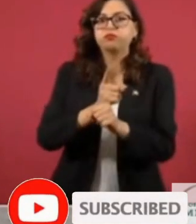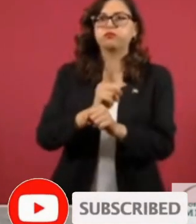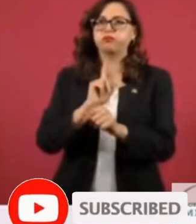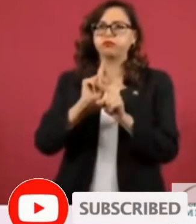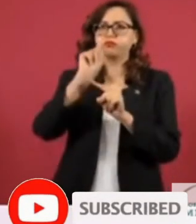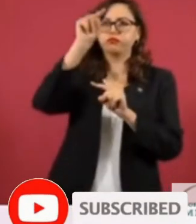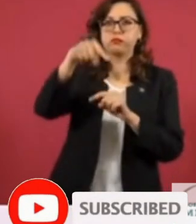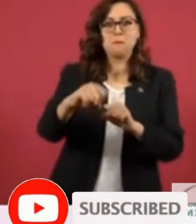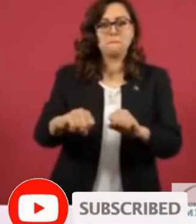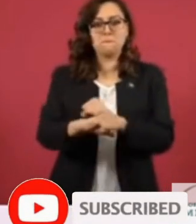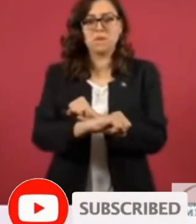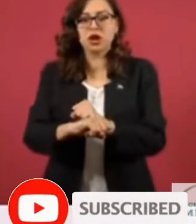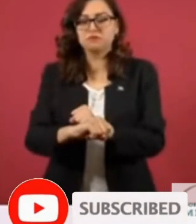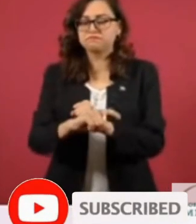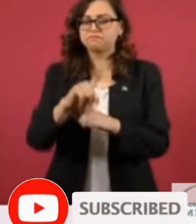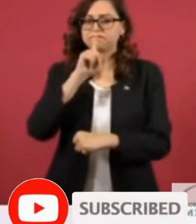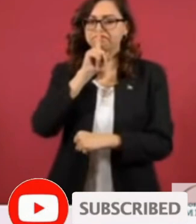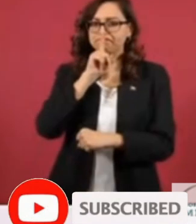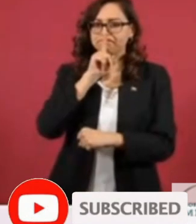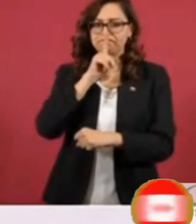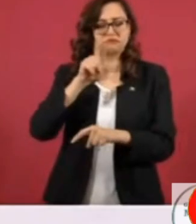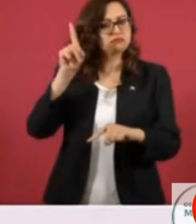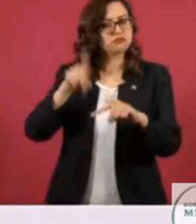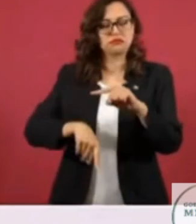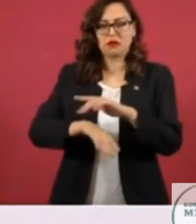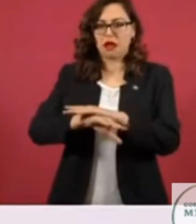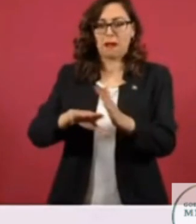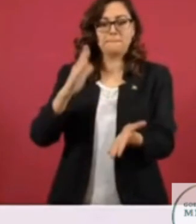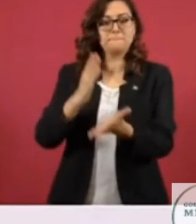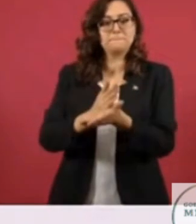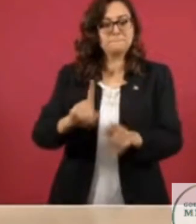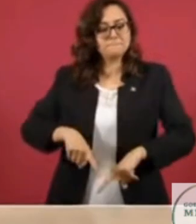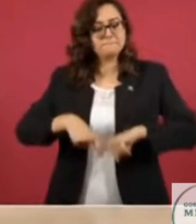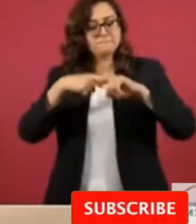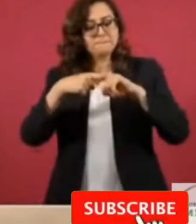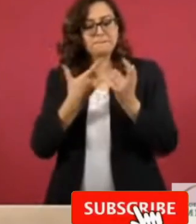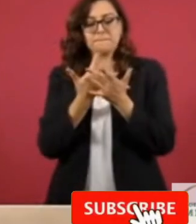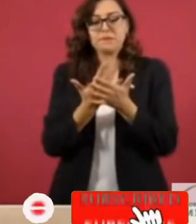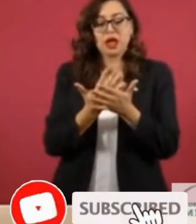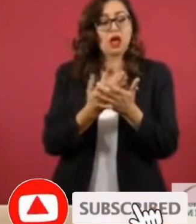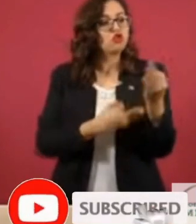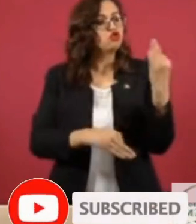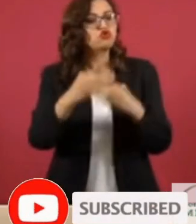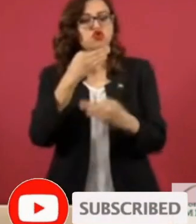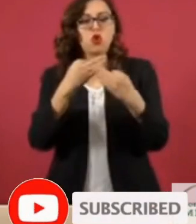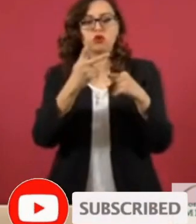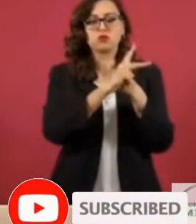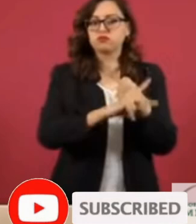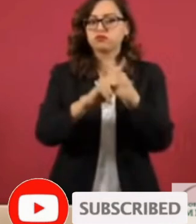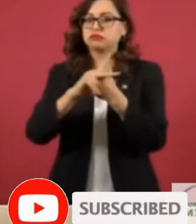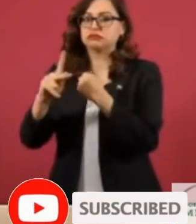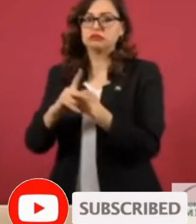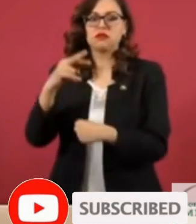El acuerdo establecería el compromiso de todos los estados de evitar enfrentamientos